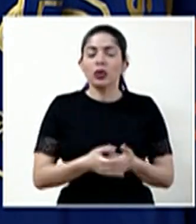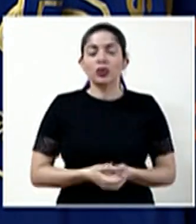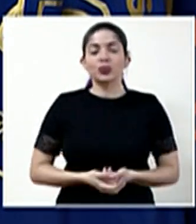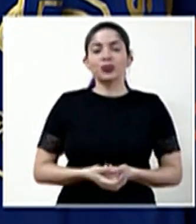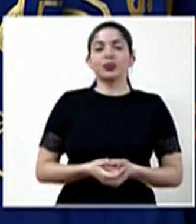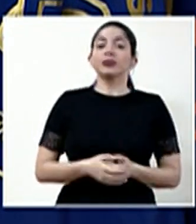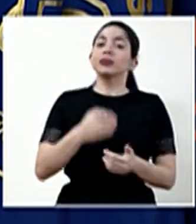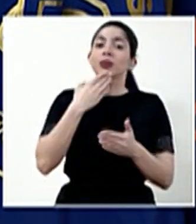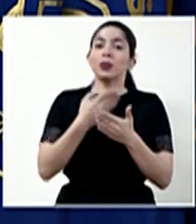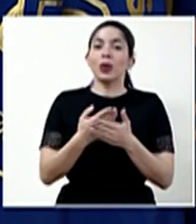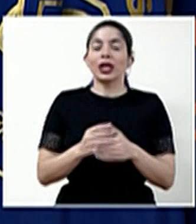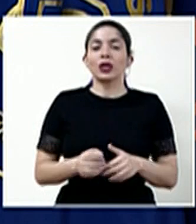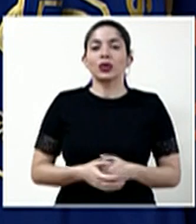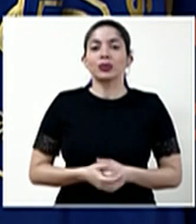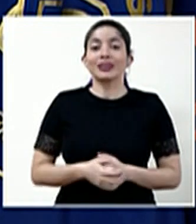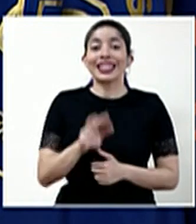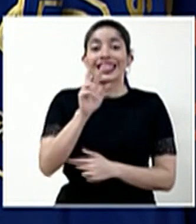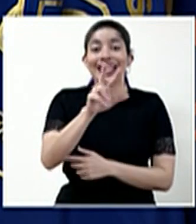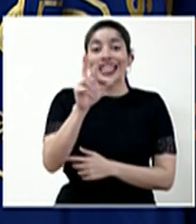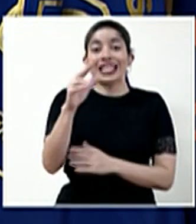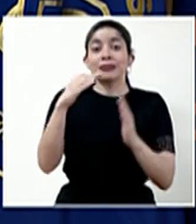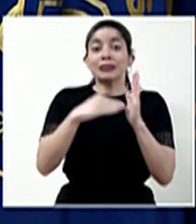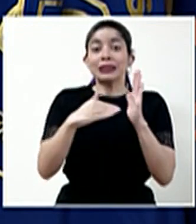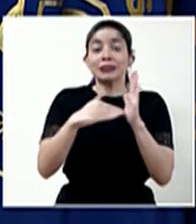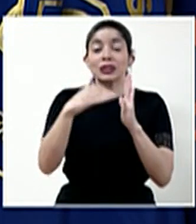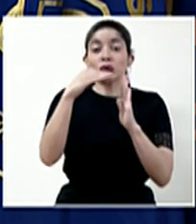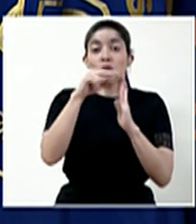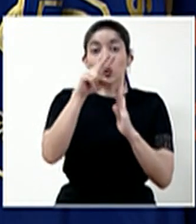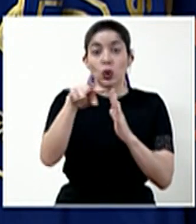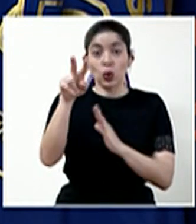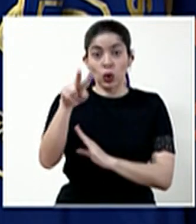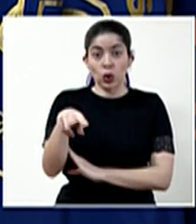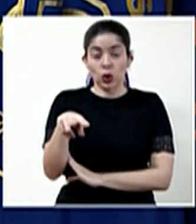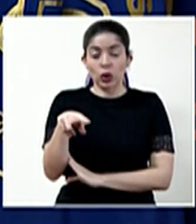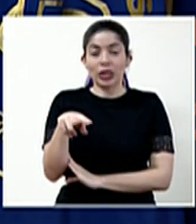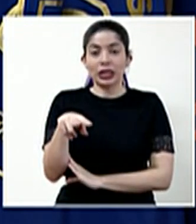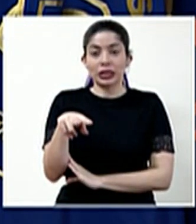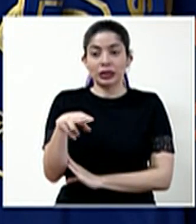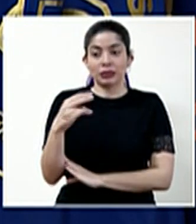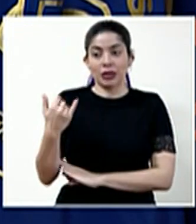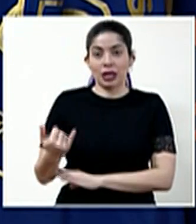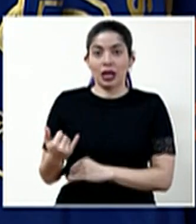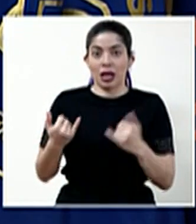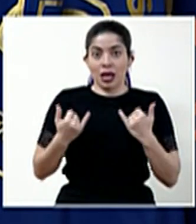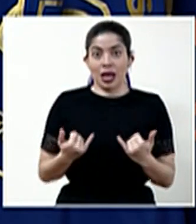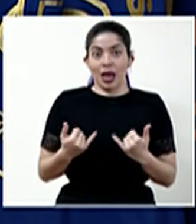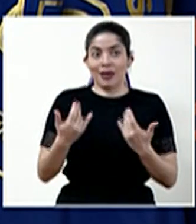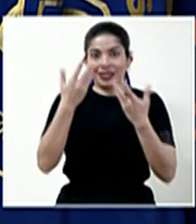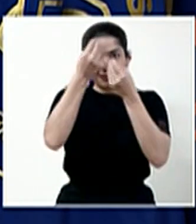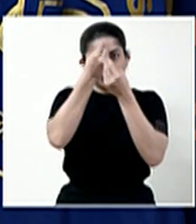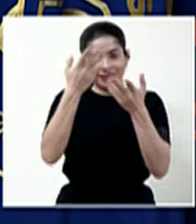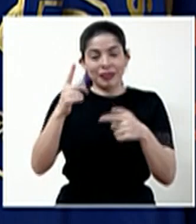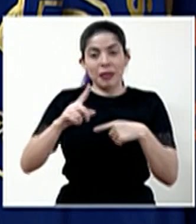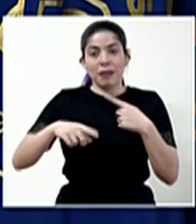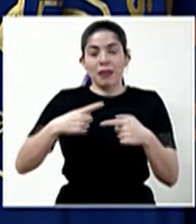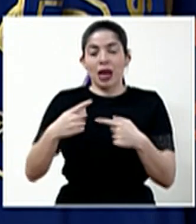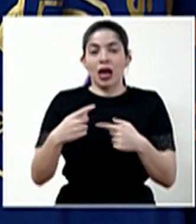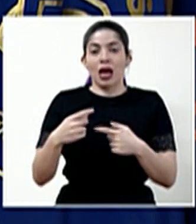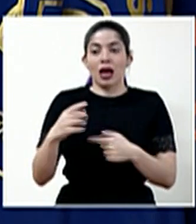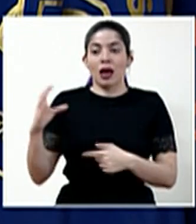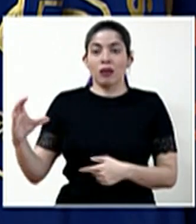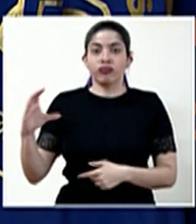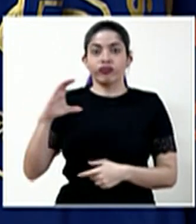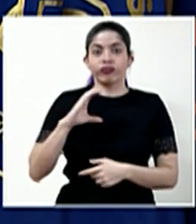Bueno, los 33 mil millones de colones que se han anunciado como parte del